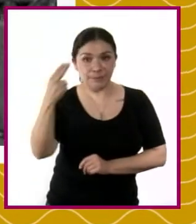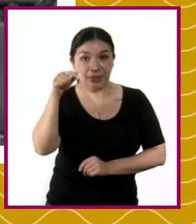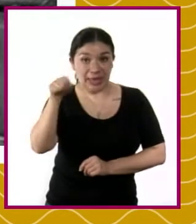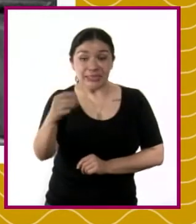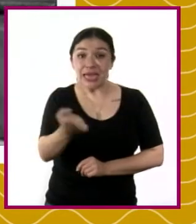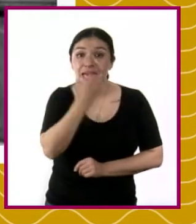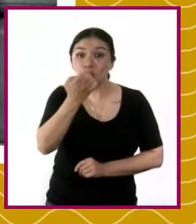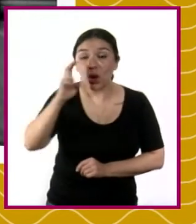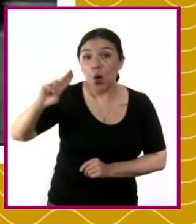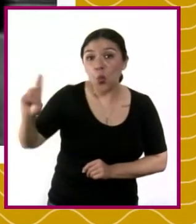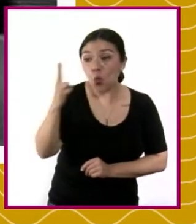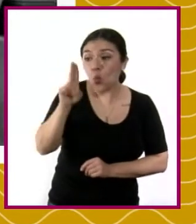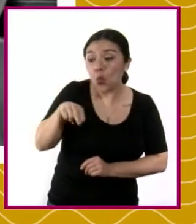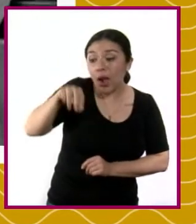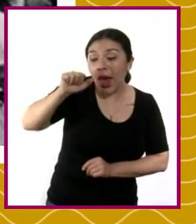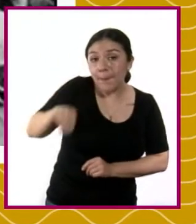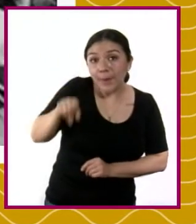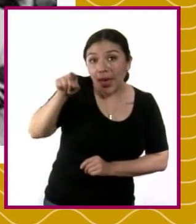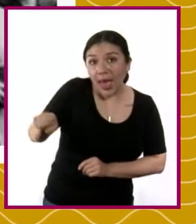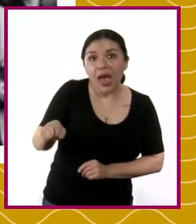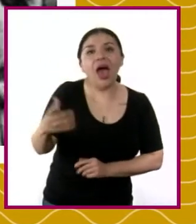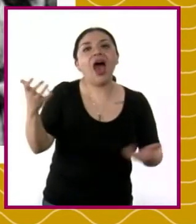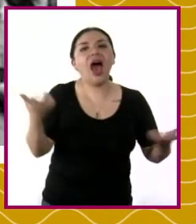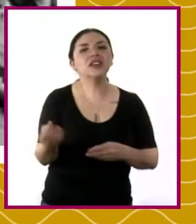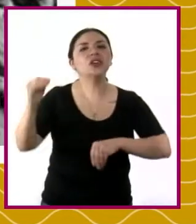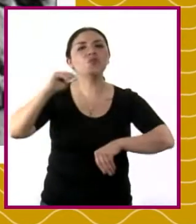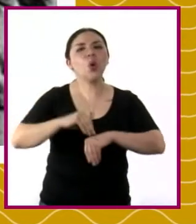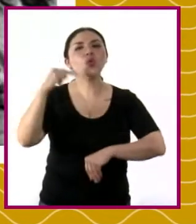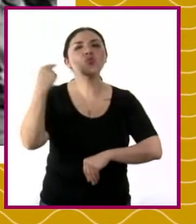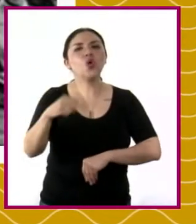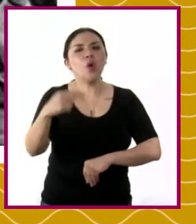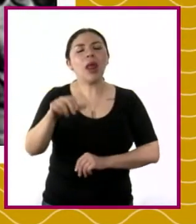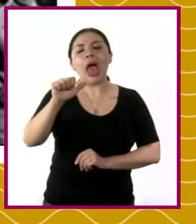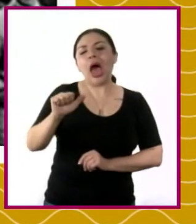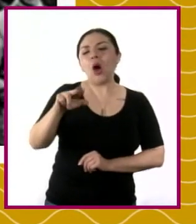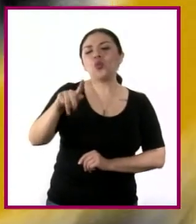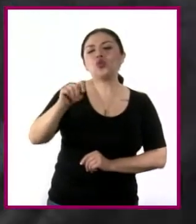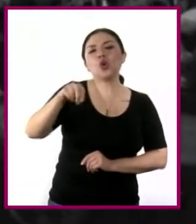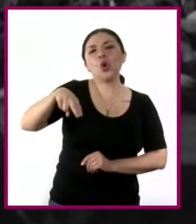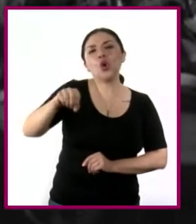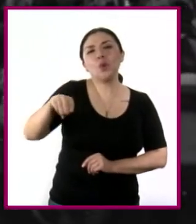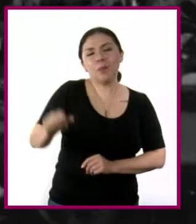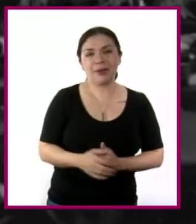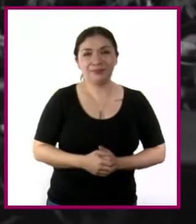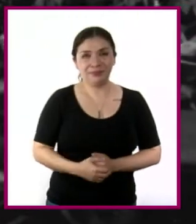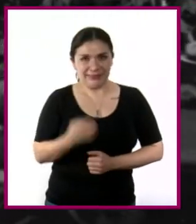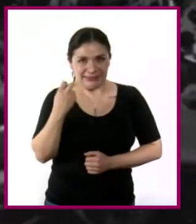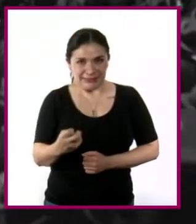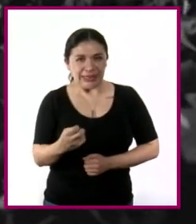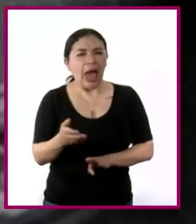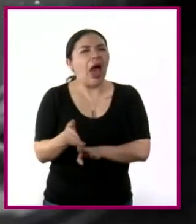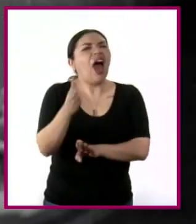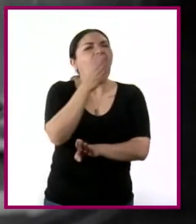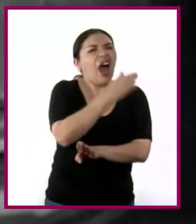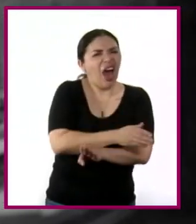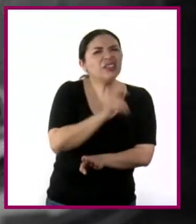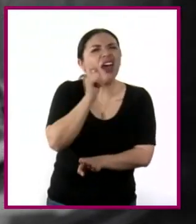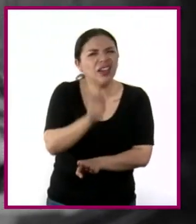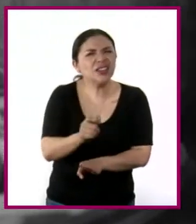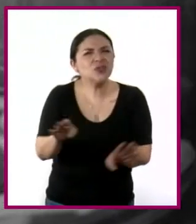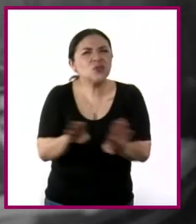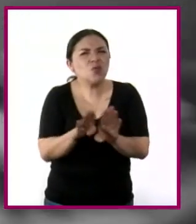la Universidad Nacional de México adquiere el nombre de Autónoma. El panorama anterior se